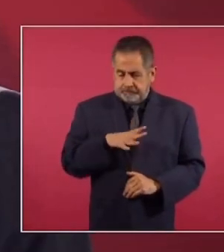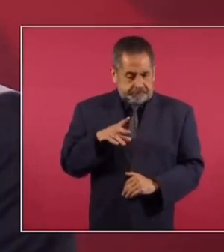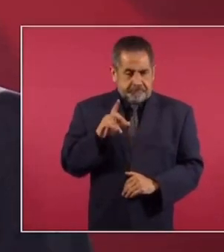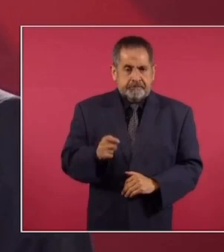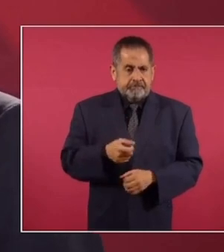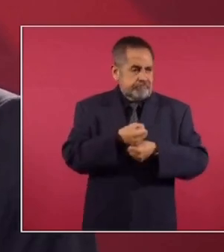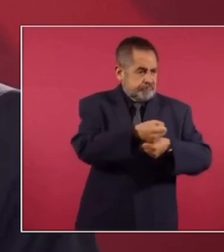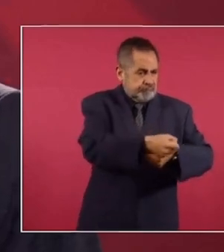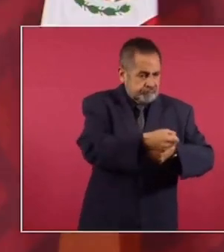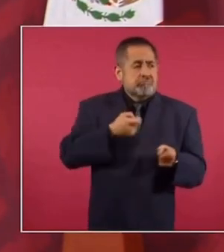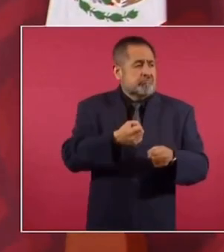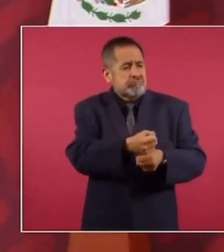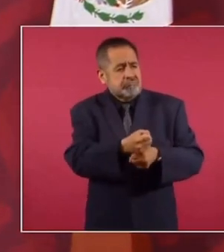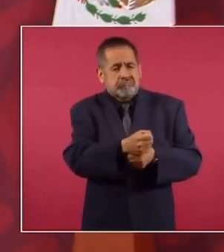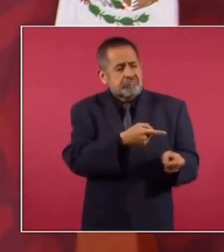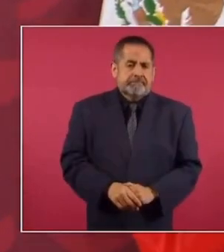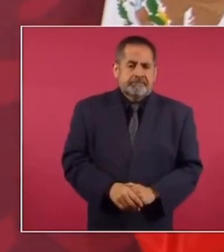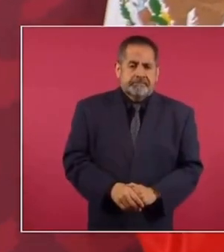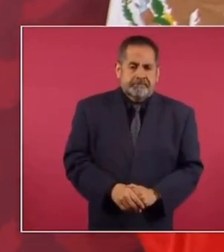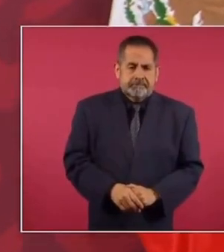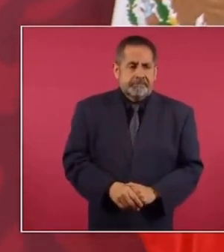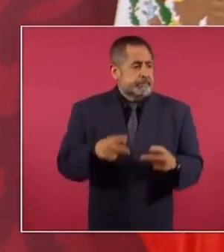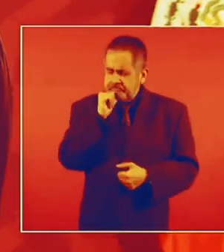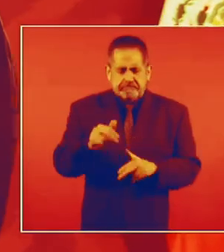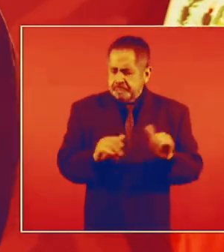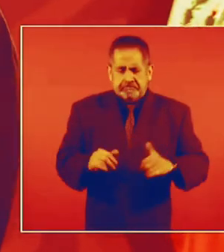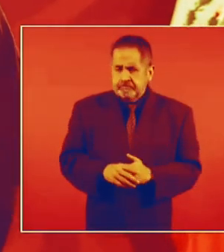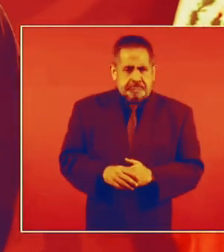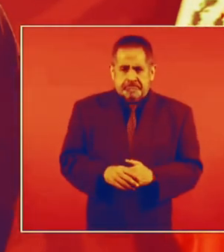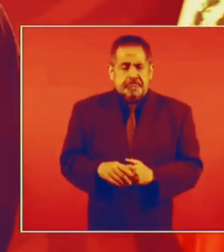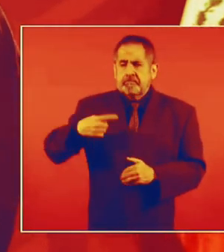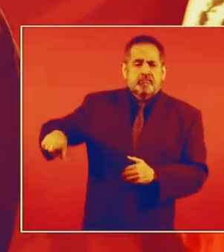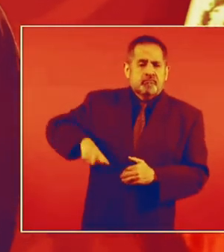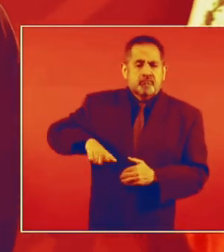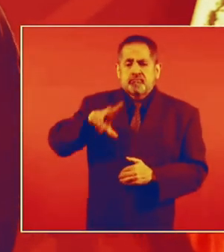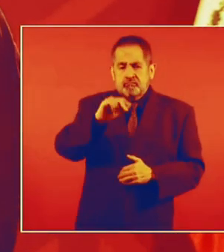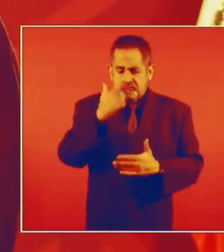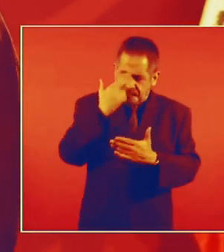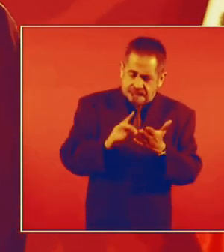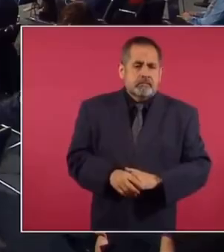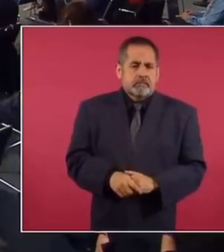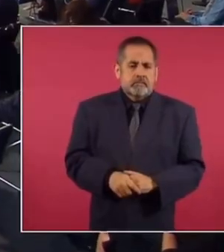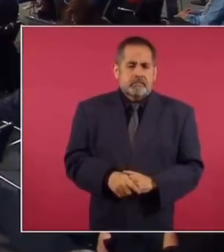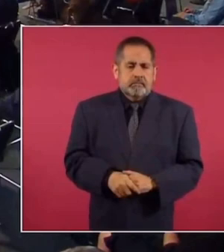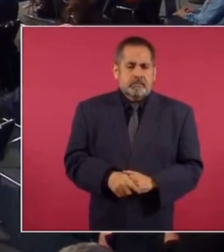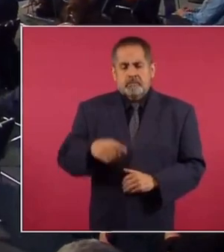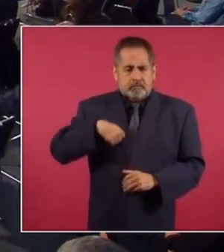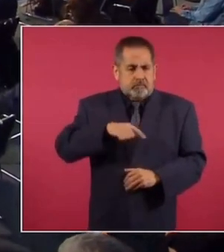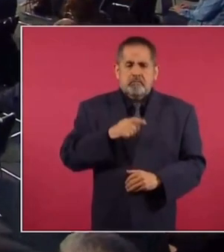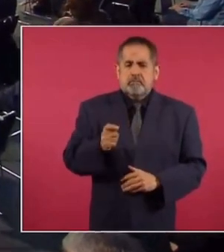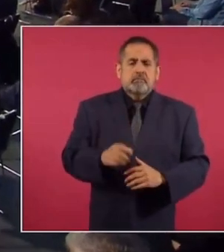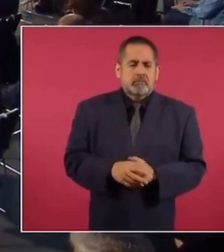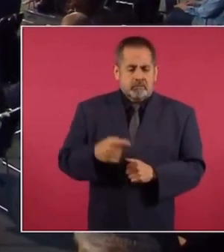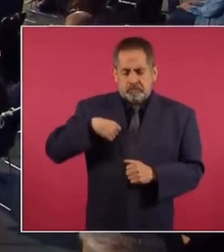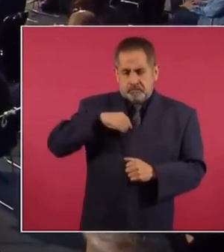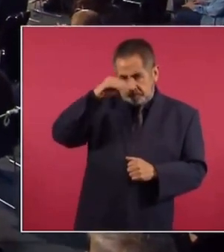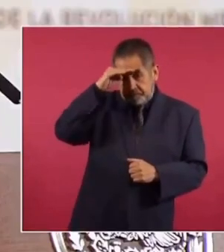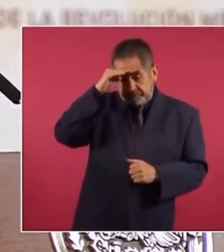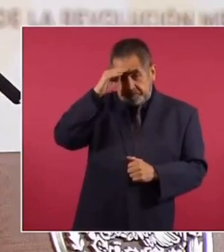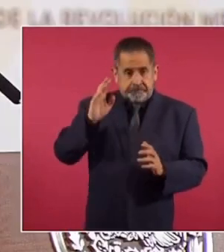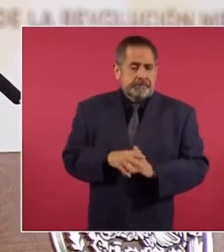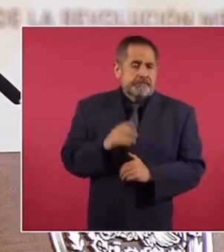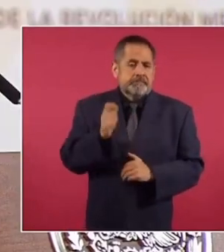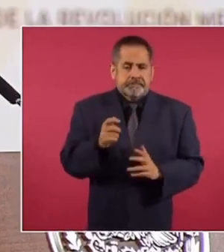tortura como antes, ni masacres, ni desaparecidos. El Estado no viola derechos humanos. Nosotros consideramos